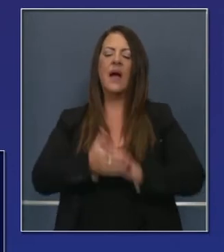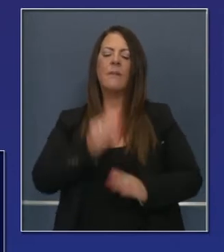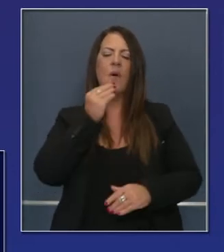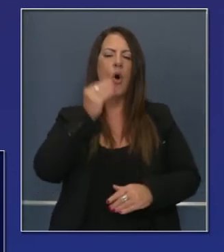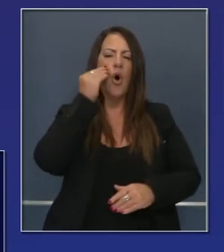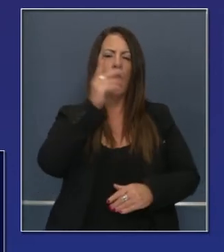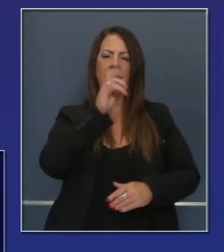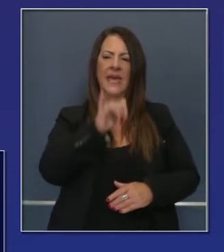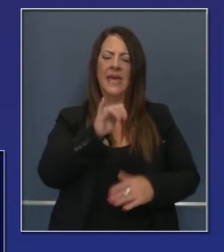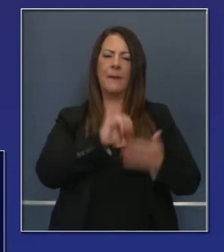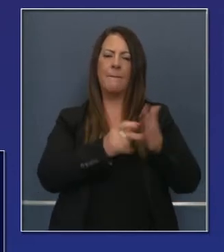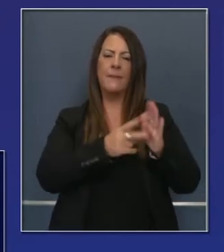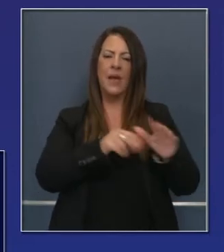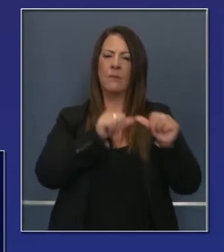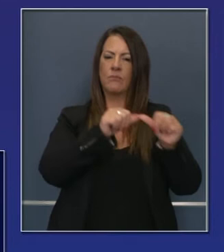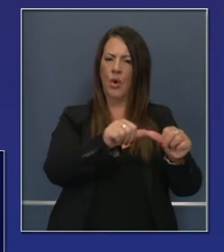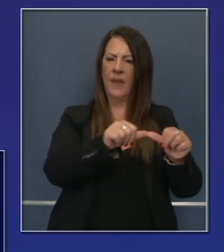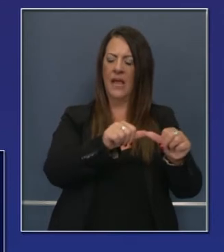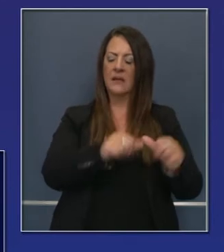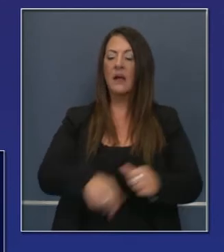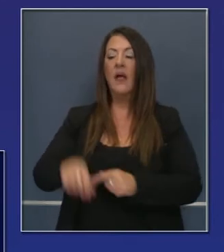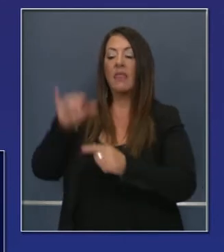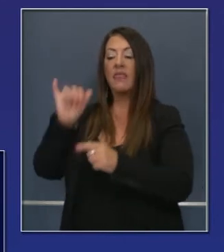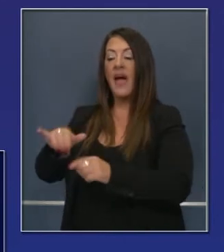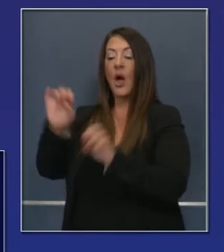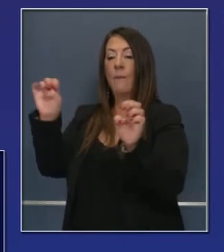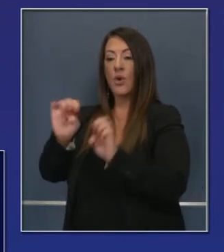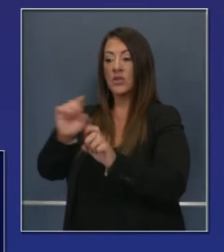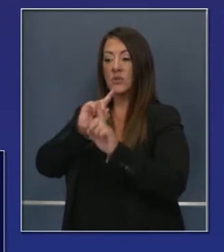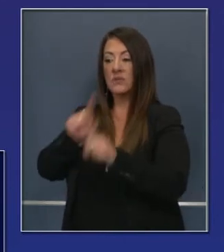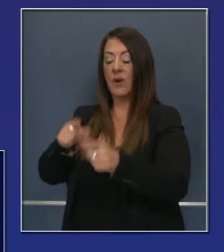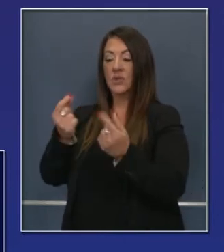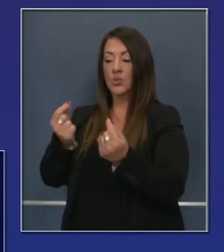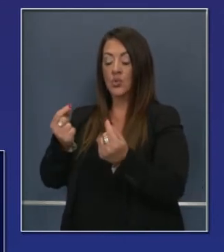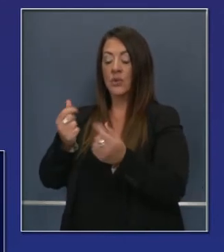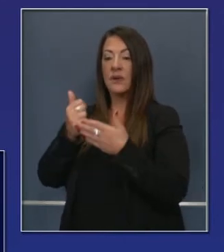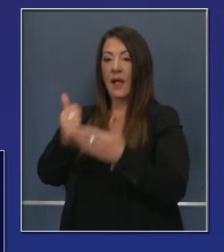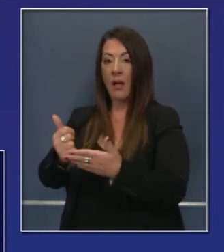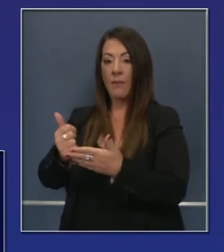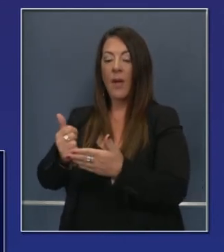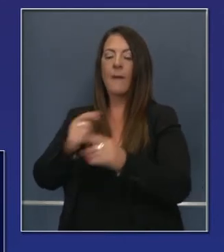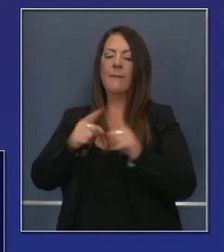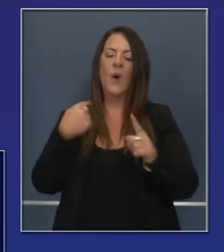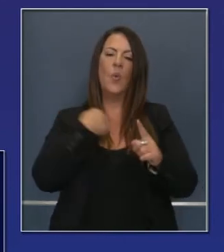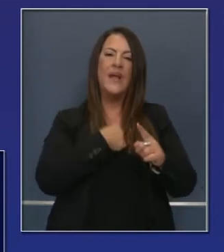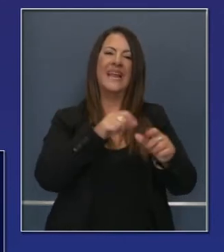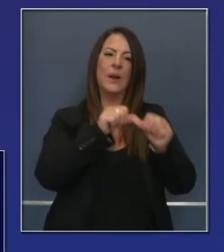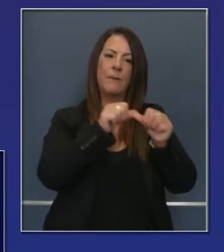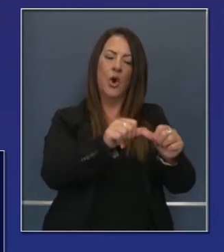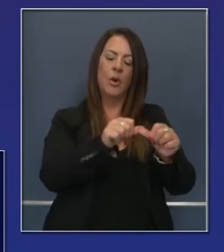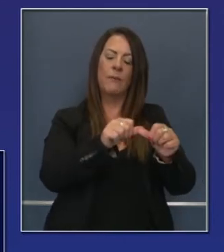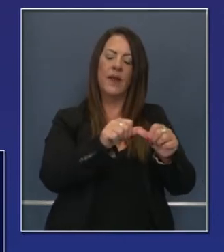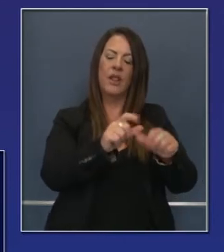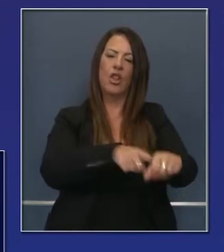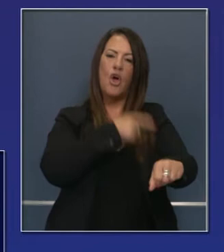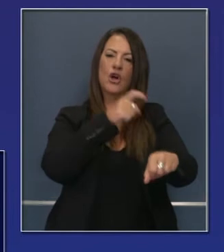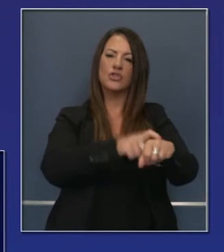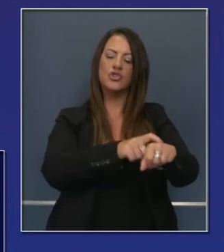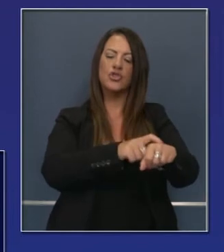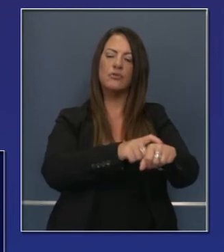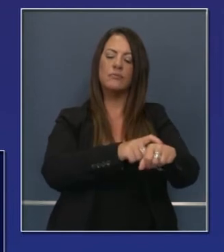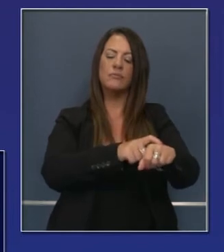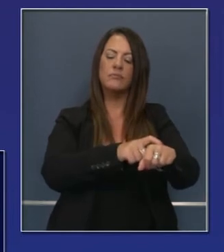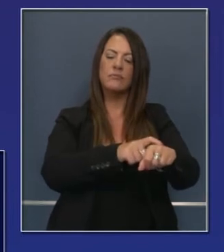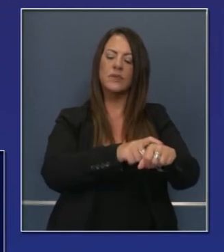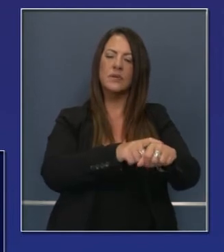la estrategia Home Key, más permanencia. Esto fue emergencia y ahora estamos creando una respuesta que es para permanencia. Y yo